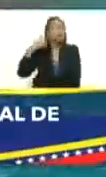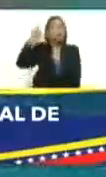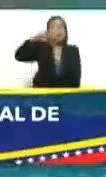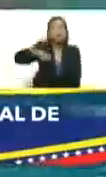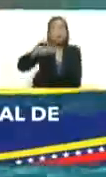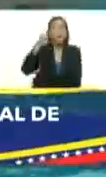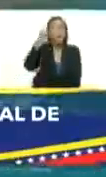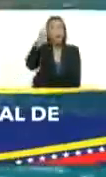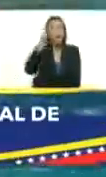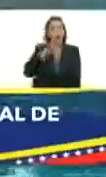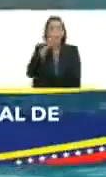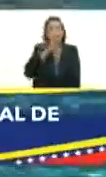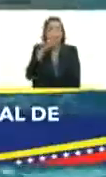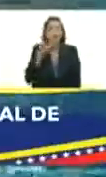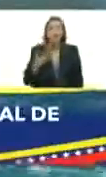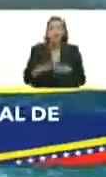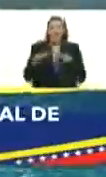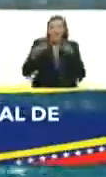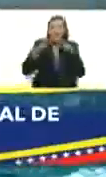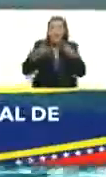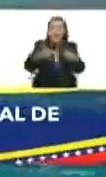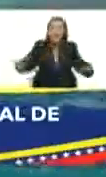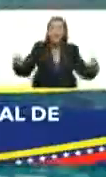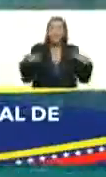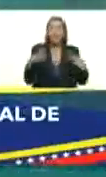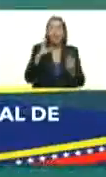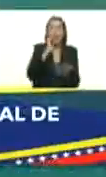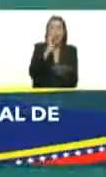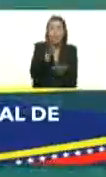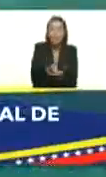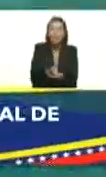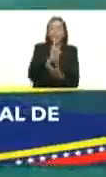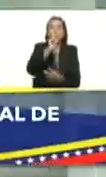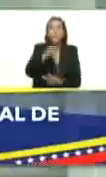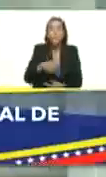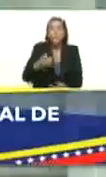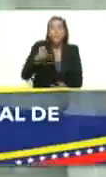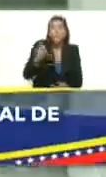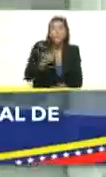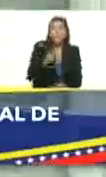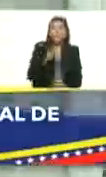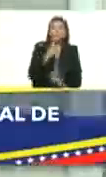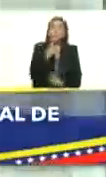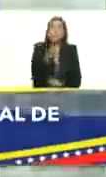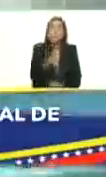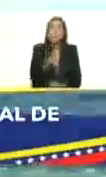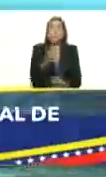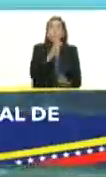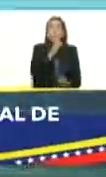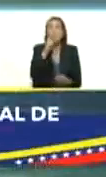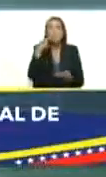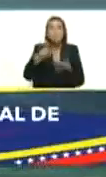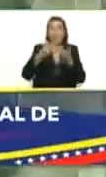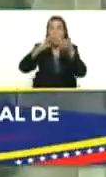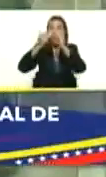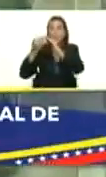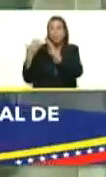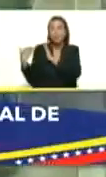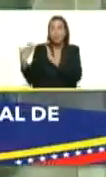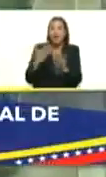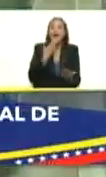estar aquí en la entrega de este complejo de piscinas pero también quería aprovechar presidente para en nombre de la comunidad universitaria